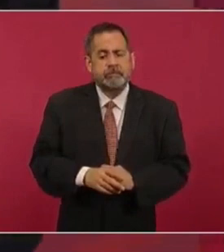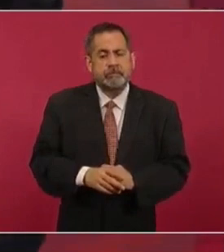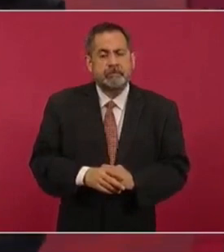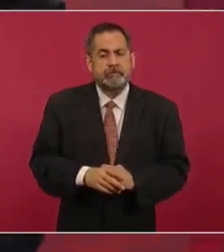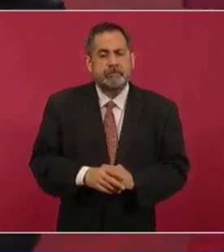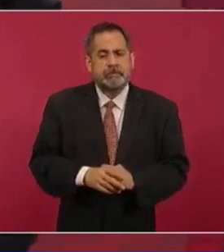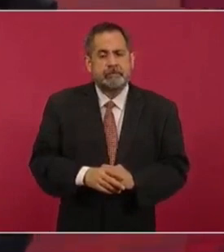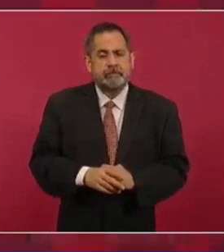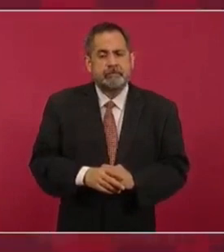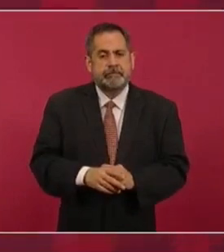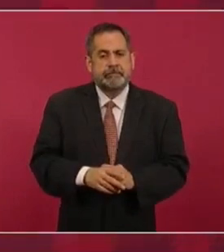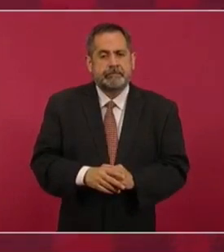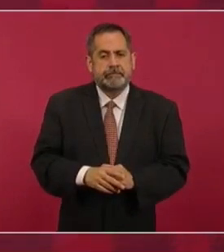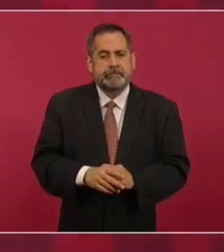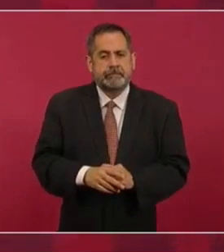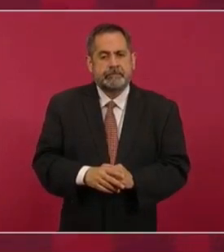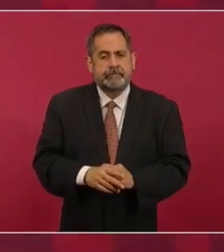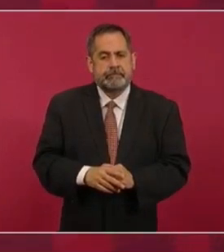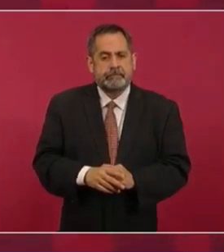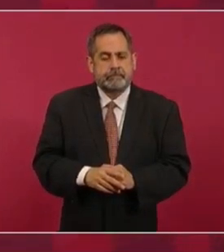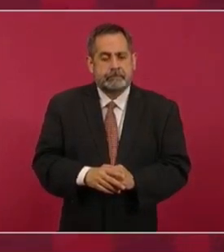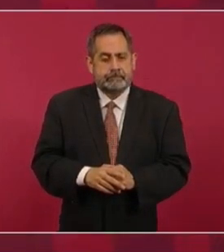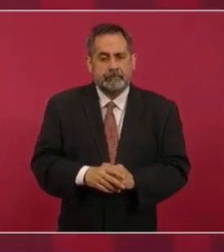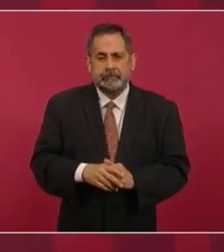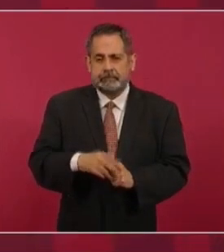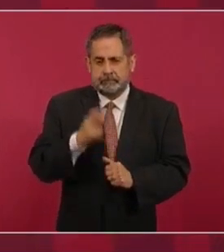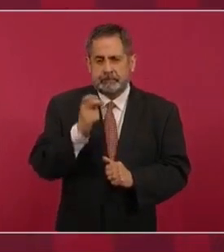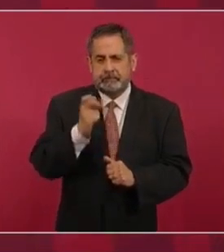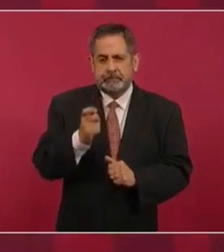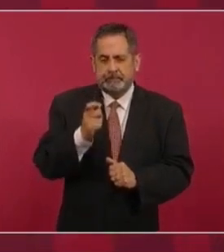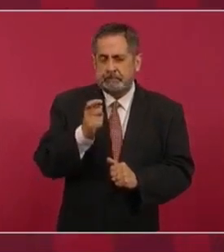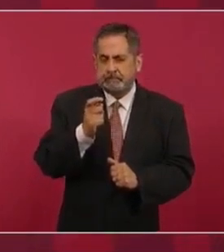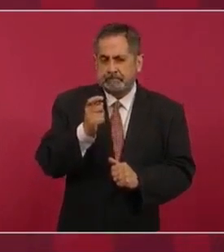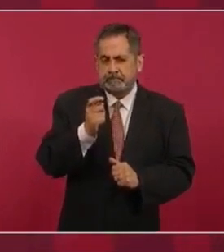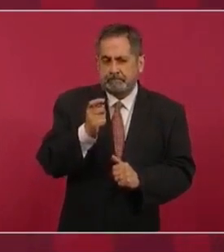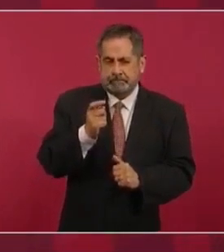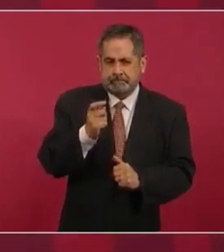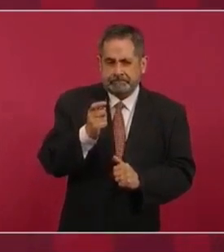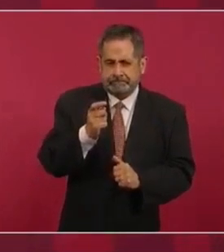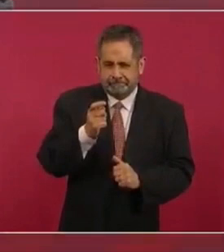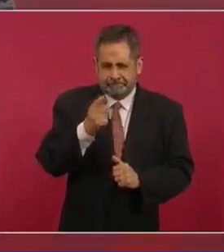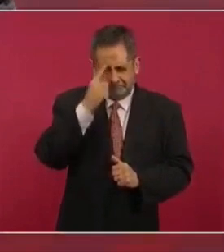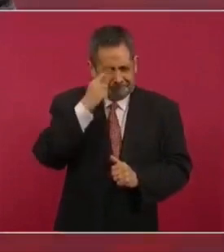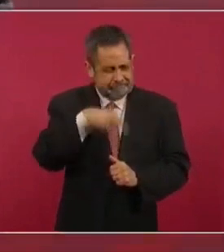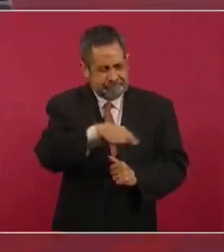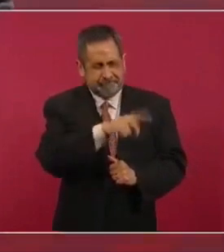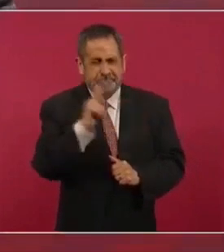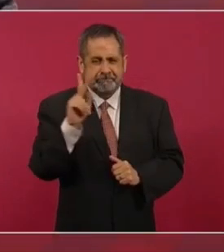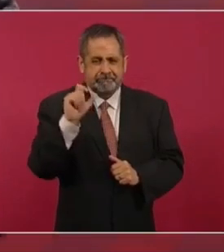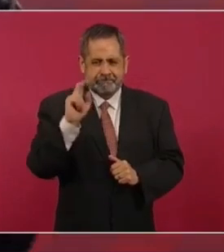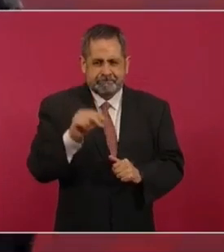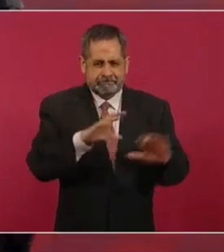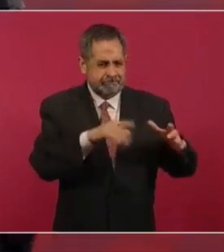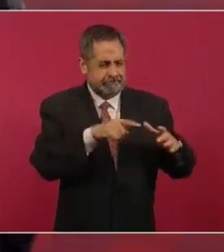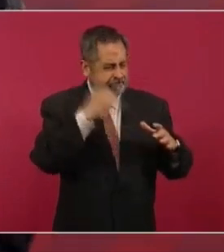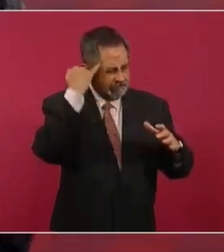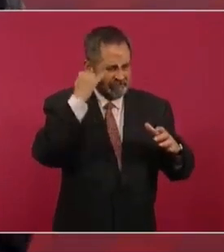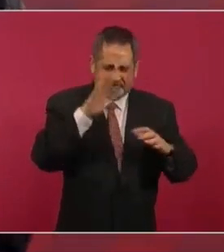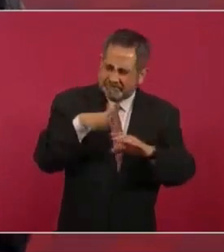Entonces, esa estrategia golpista